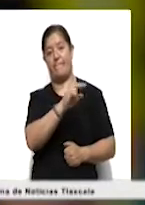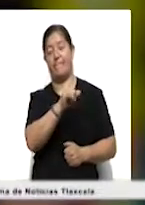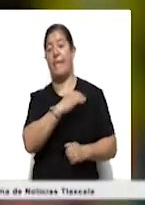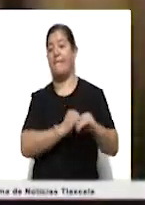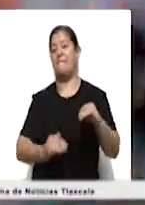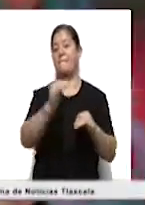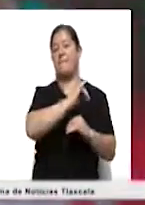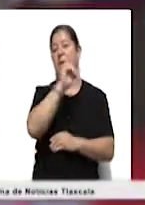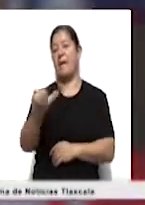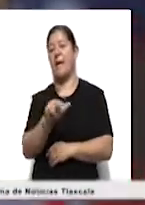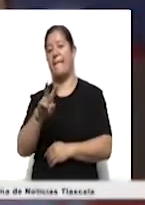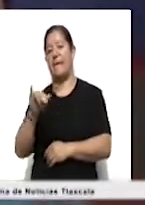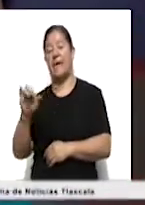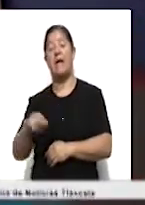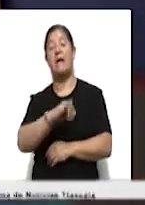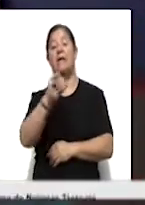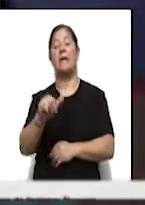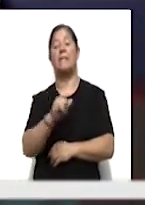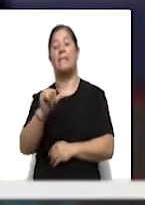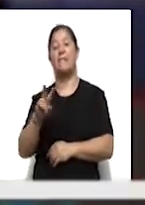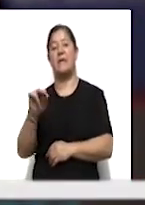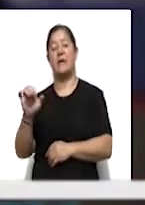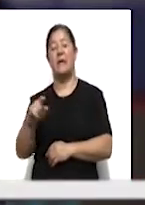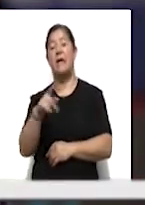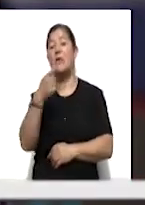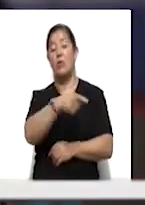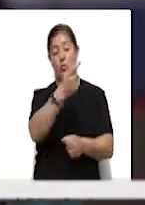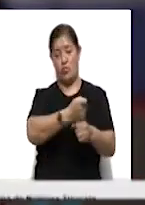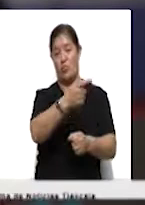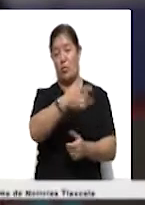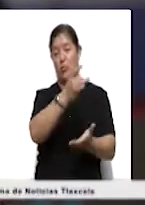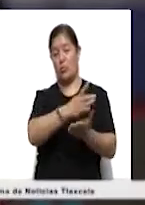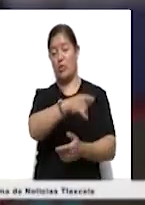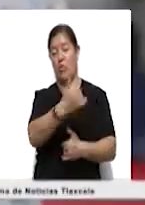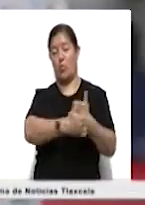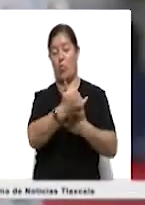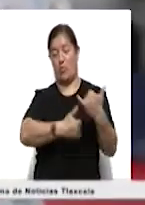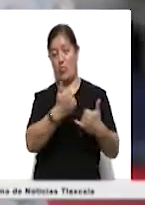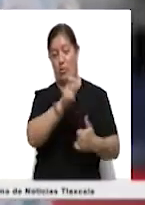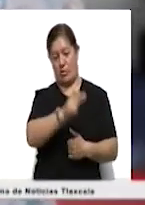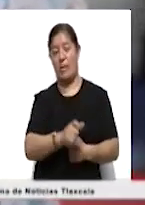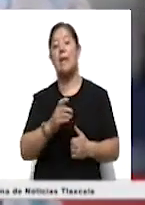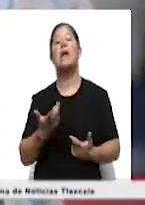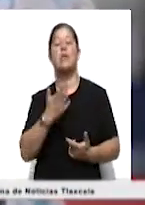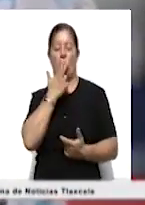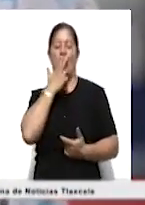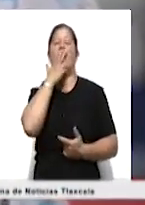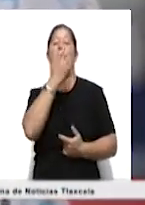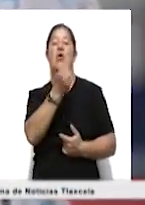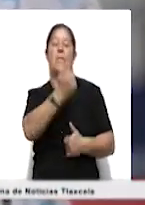Javier Mascherano y Javier Zanetti, como el único jugador en disputar más de nueve competencias internacionales